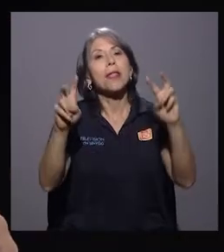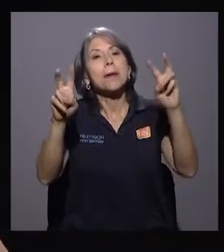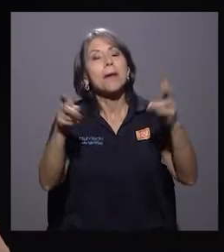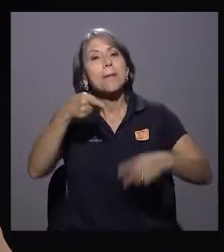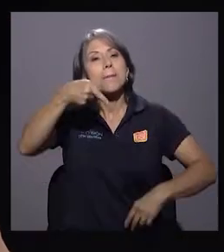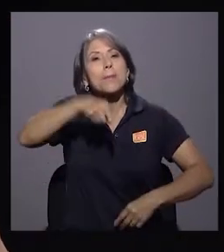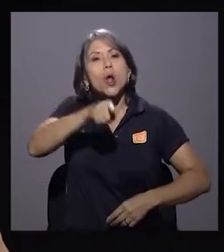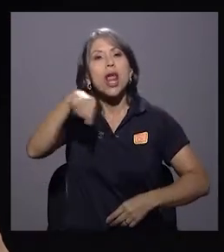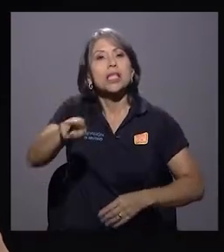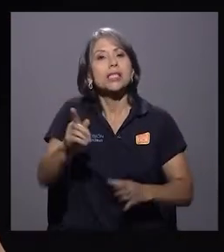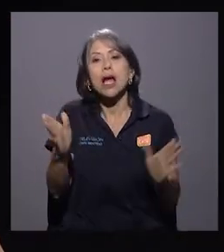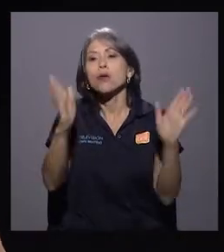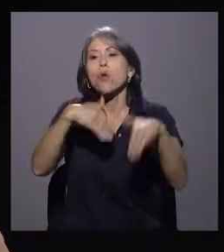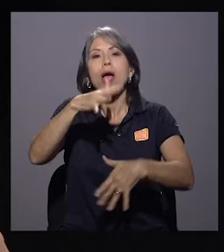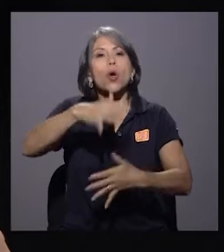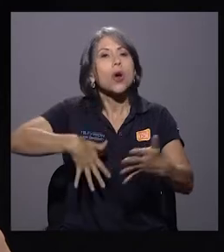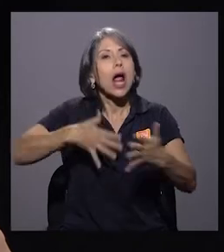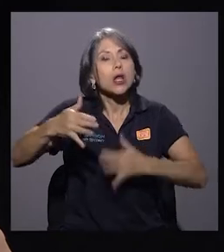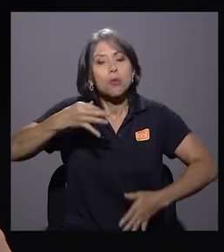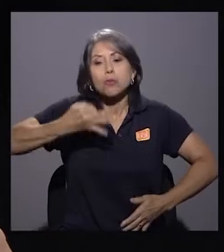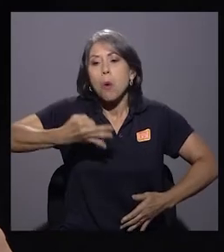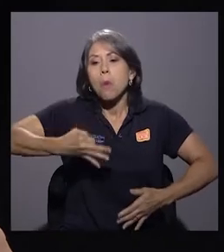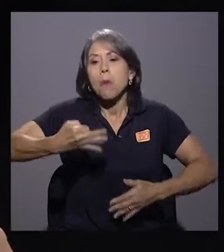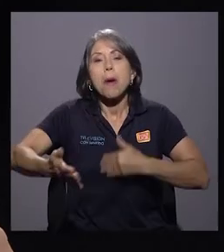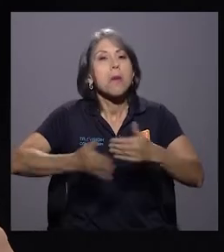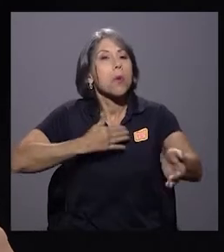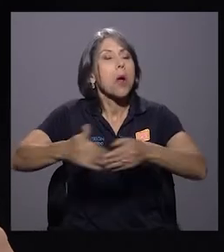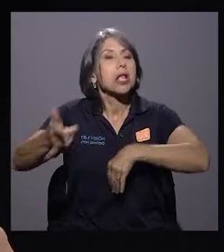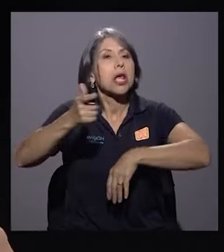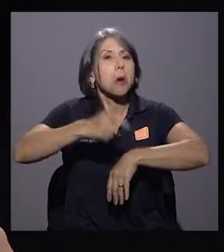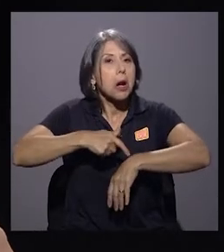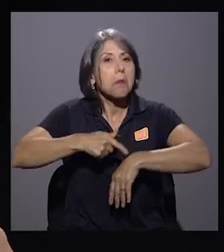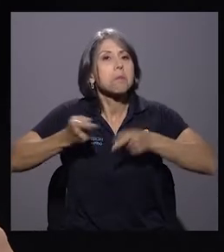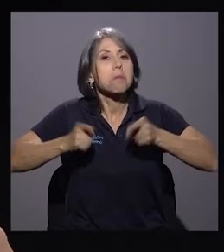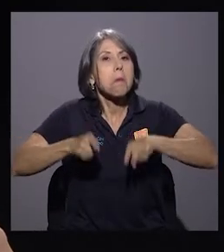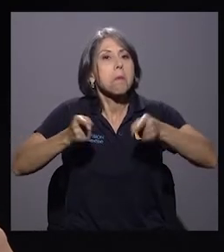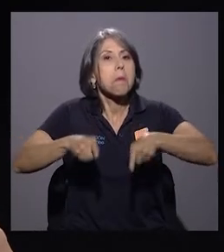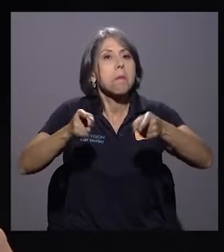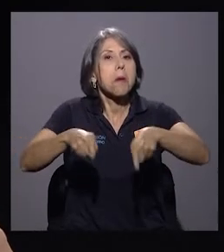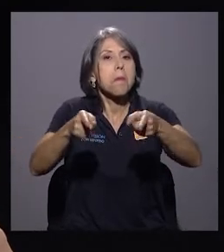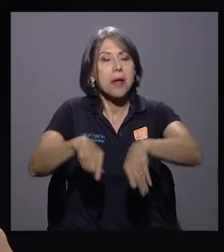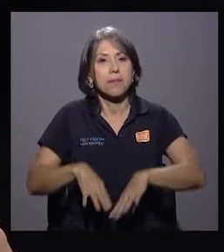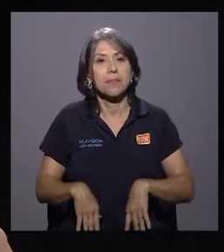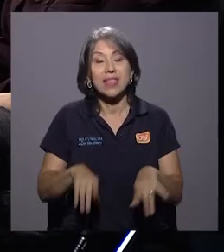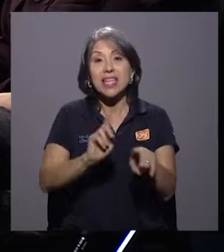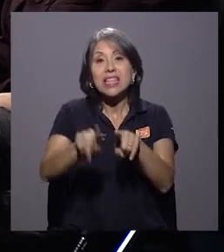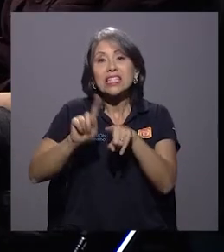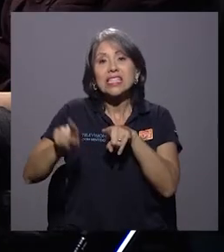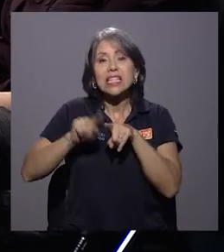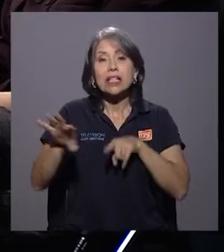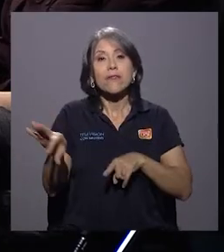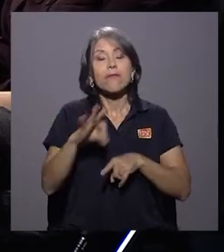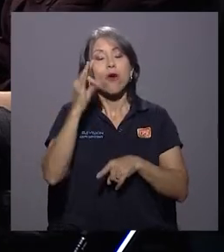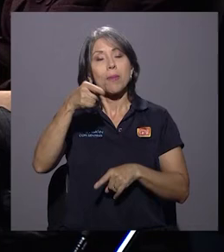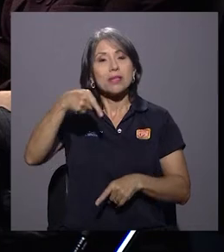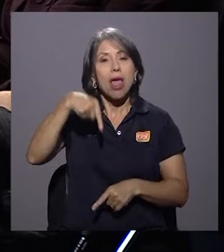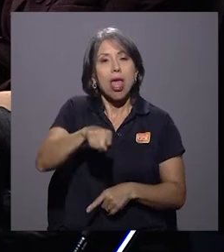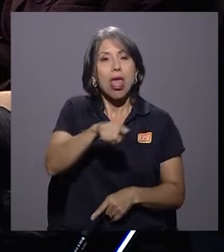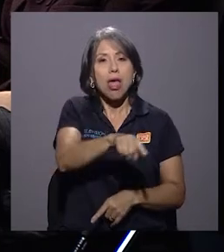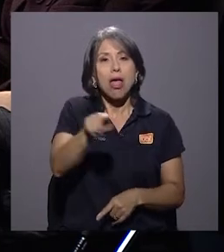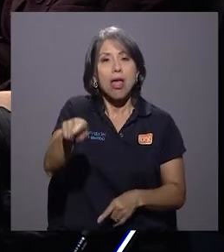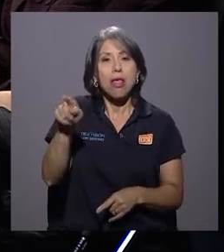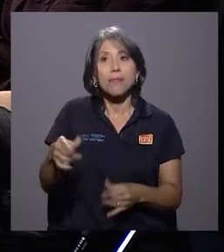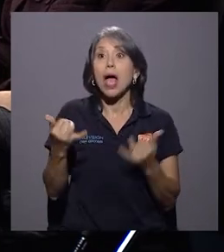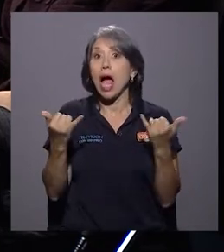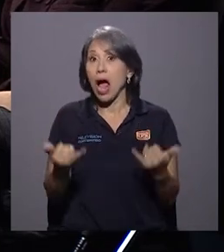la violencia hacia los niños se puede dar a cualquier hora. Y precisamente las manifestaciones distintas de la violencia, hoy tenemos más casos